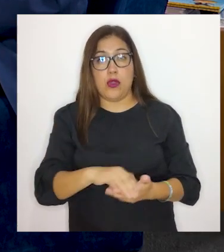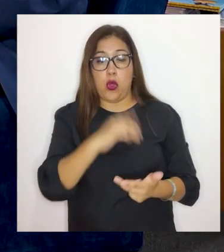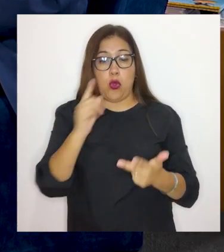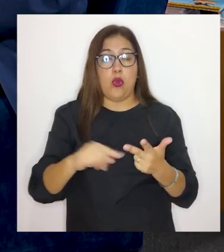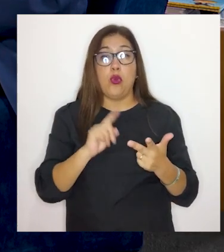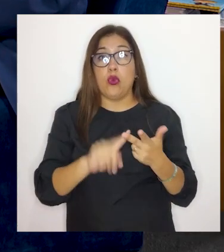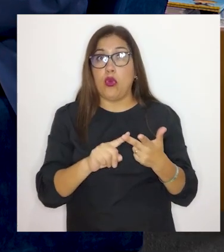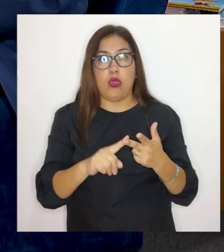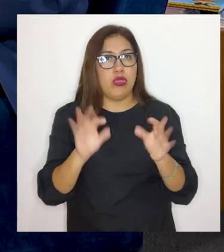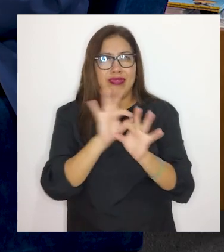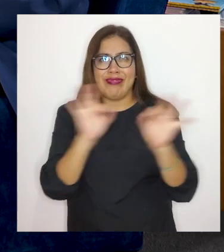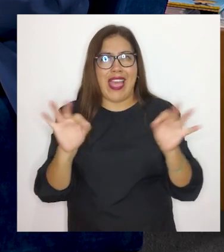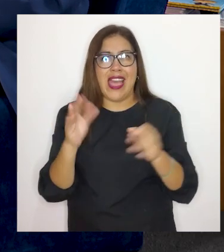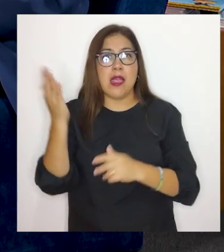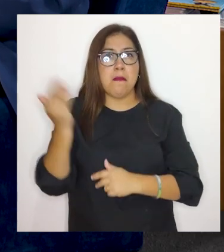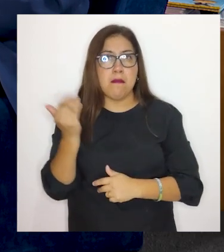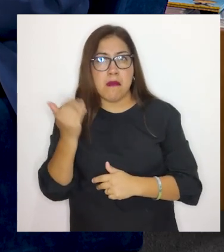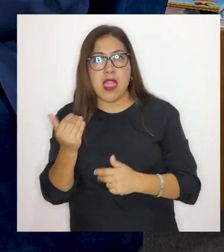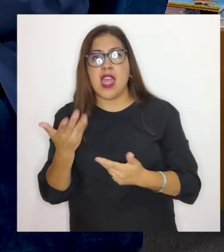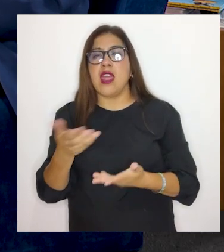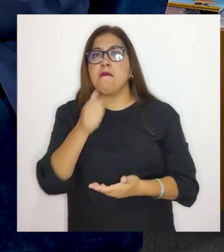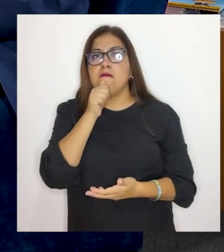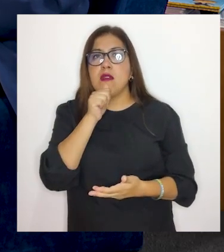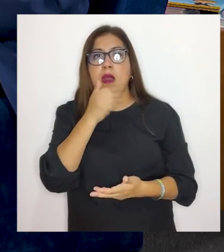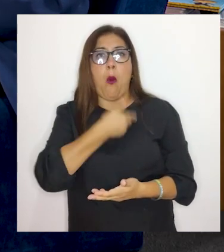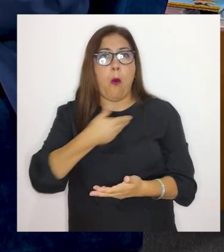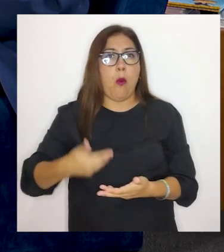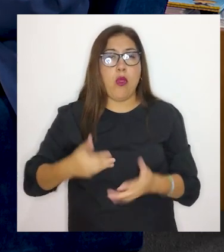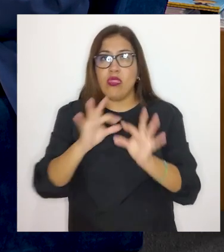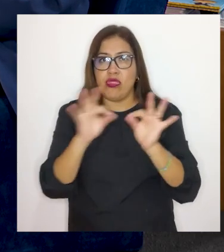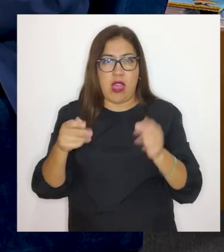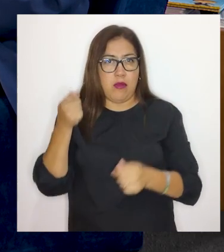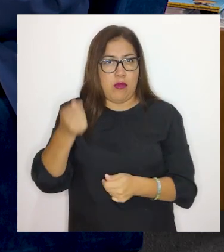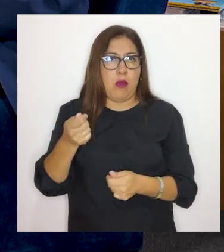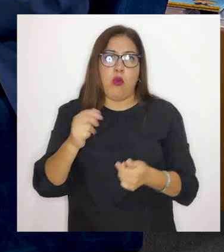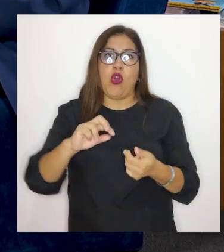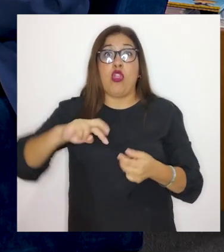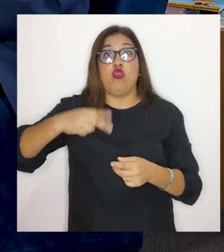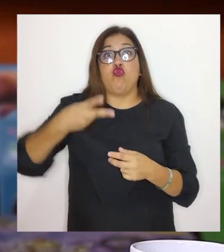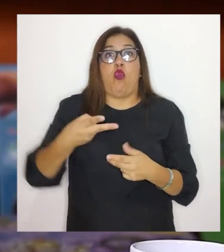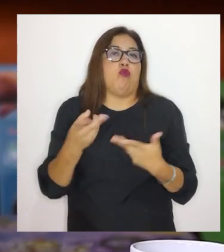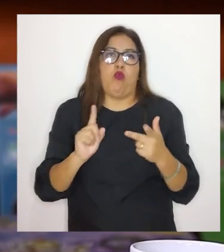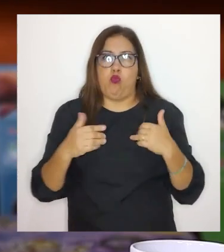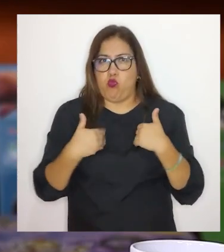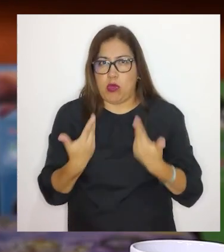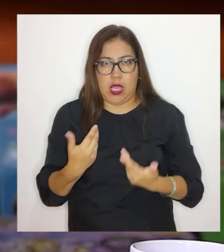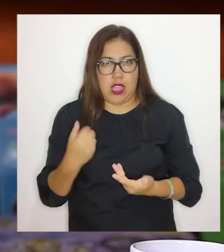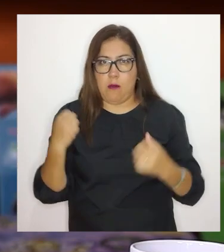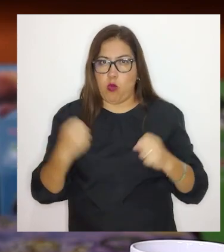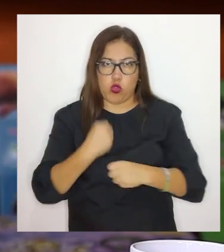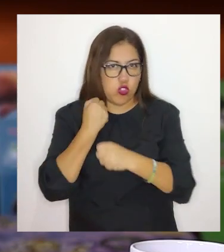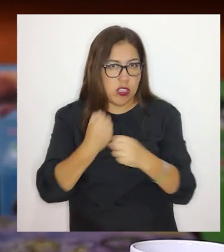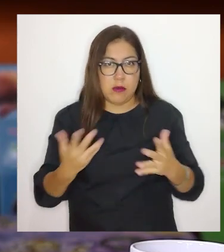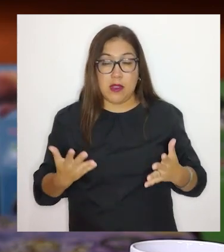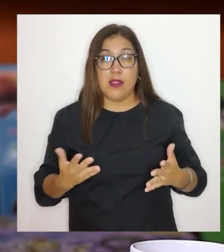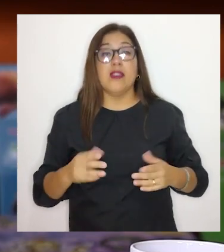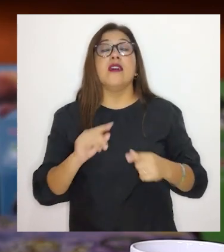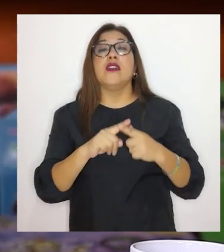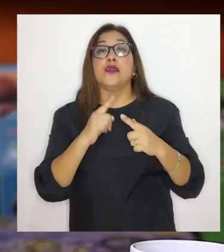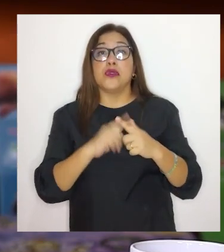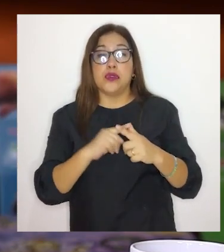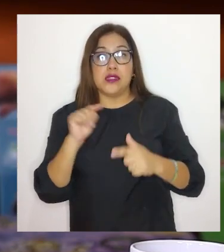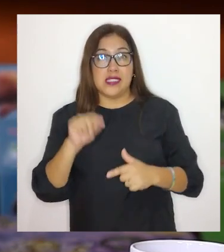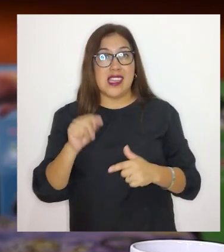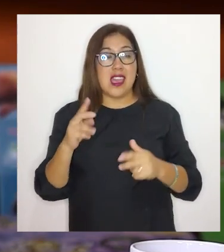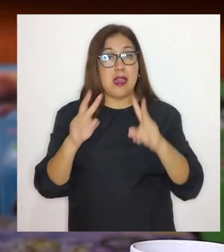contar con pensión de ningún tipo, ni privada ni pública, porque si no sería una doble percepción. Entonces, es en ese marco que